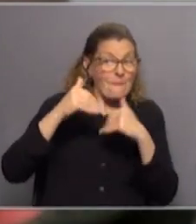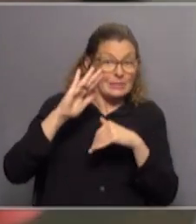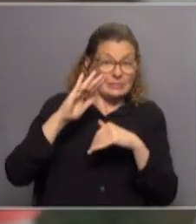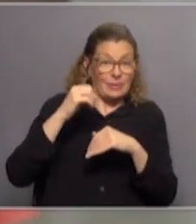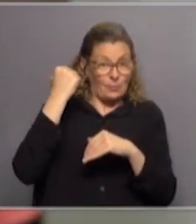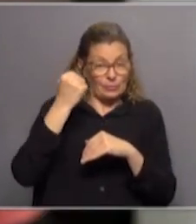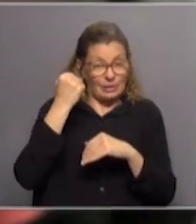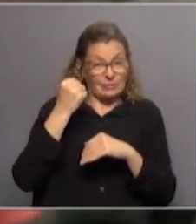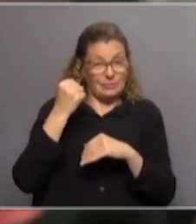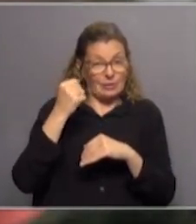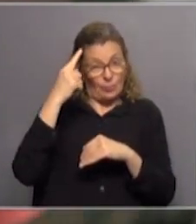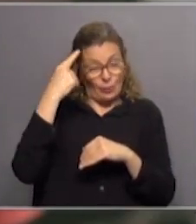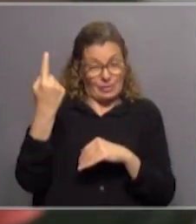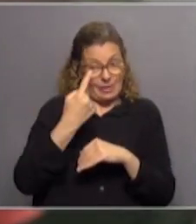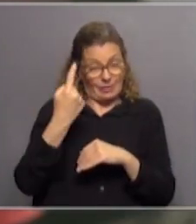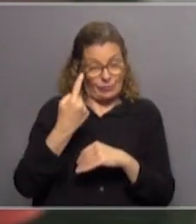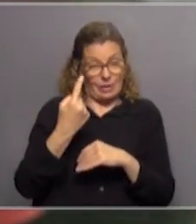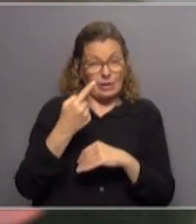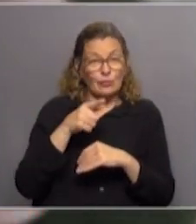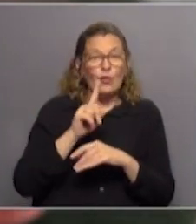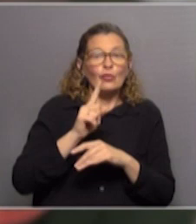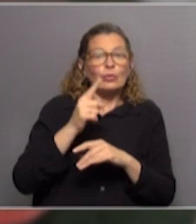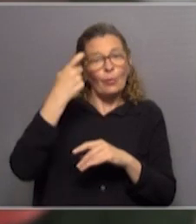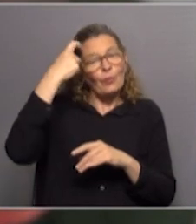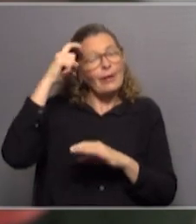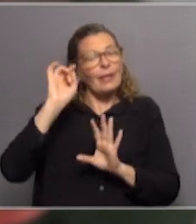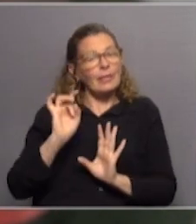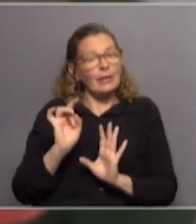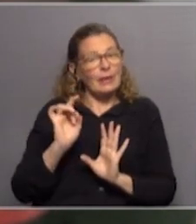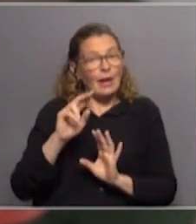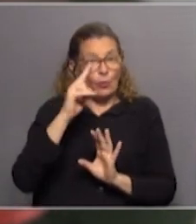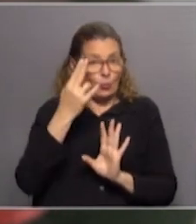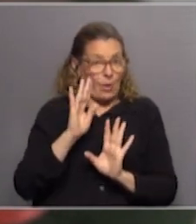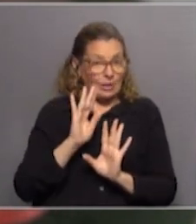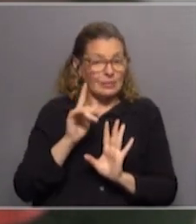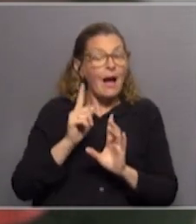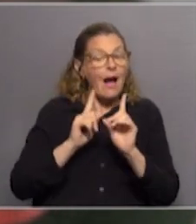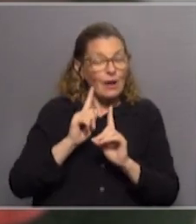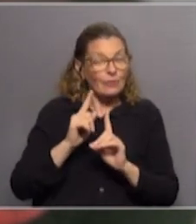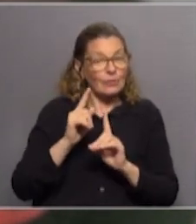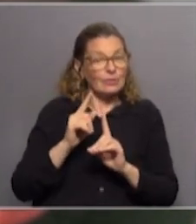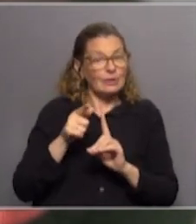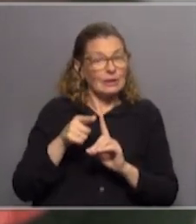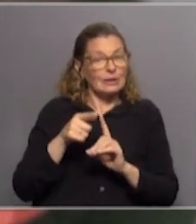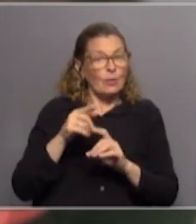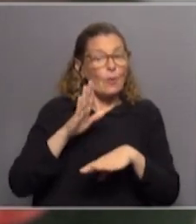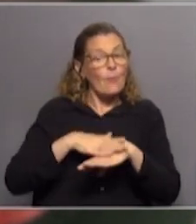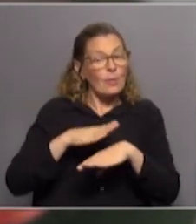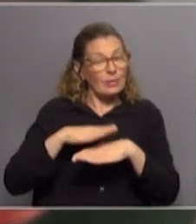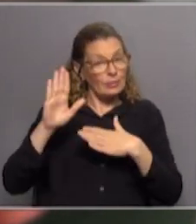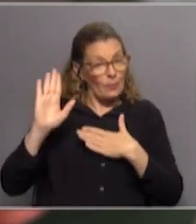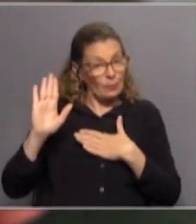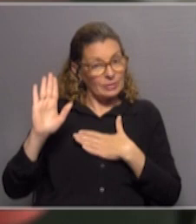que se pueden considerar en el delito nacional. O no es una idea que pide el Uruguay, es algo que a lo mejor se ha comprometido